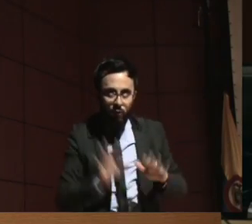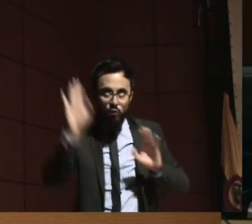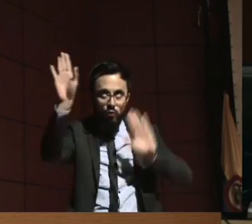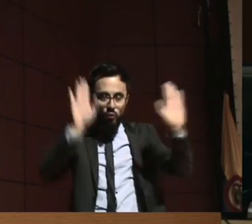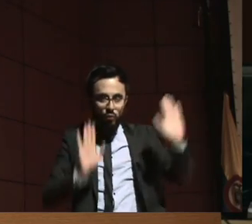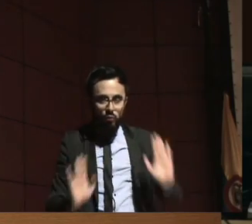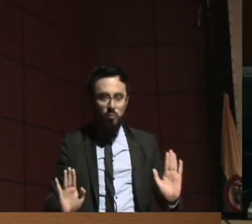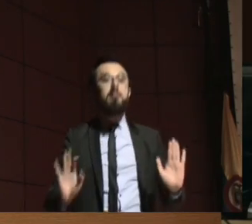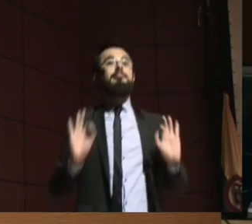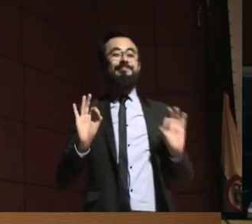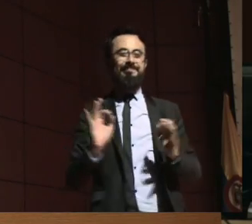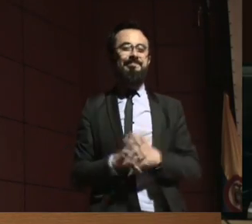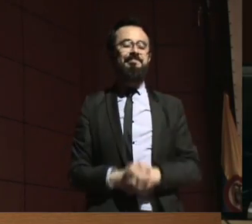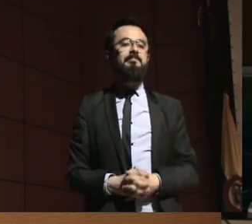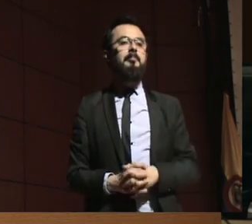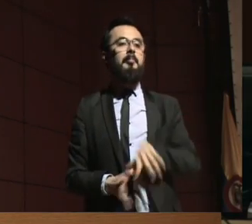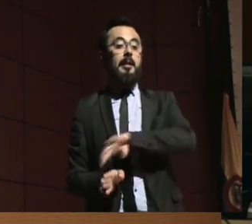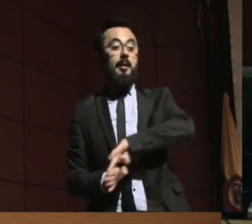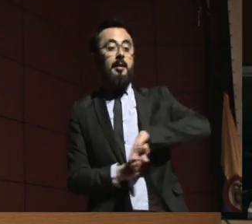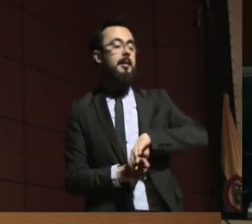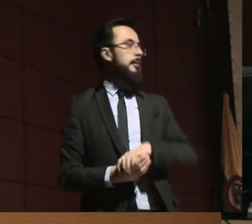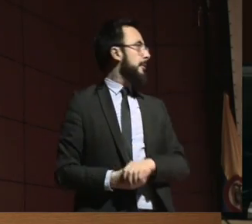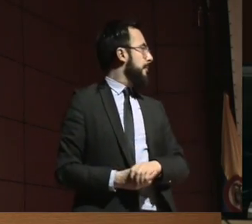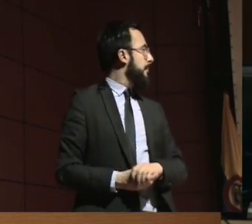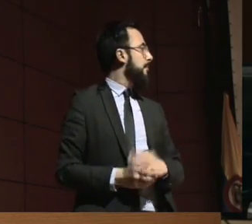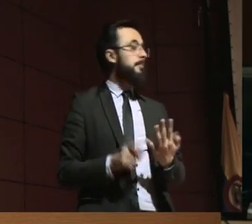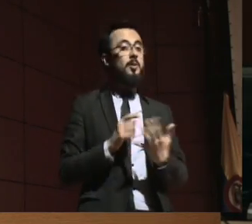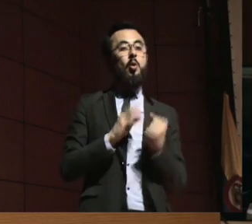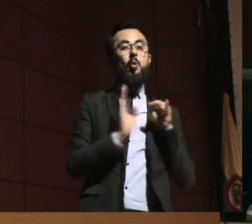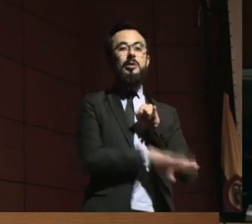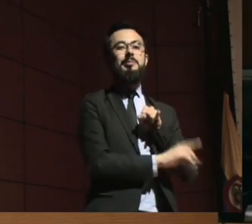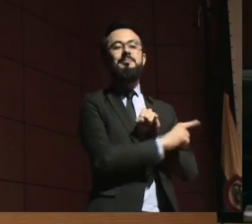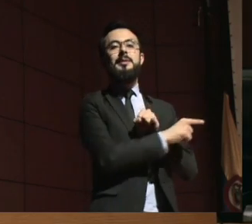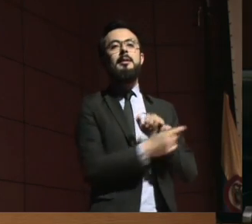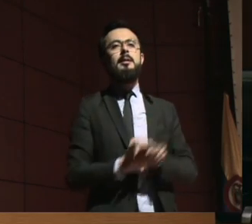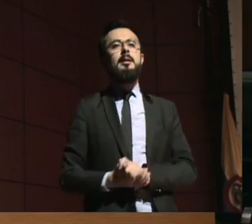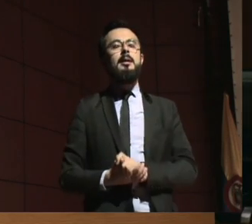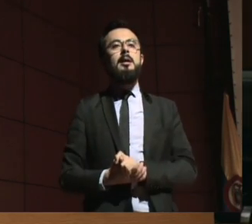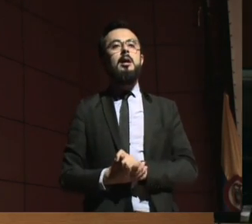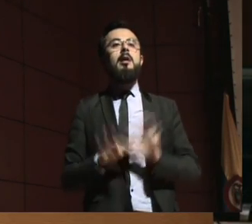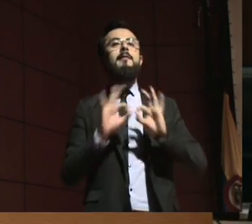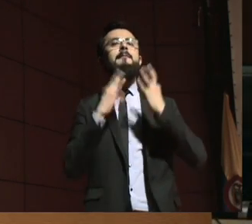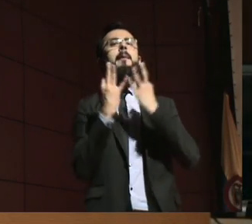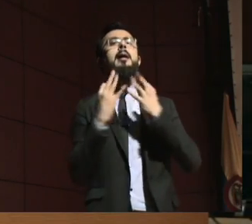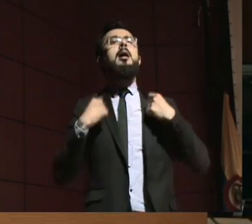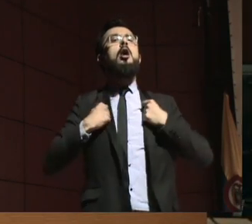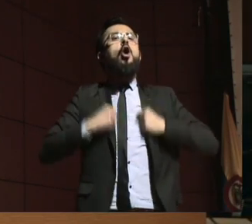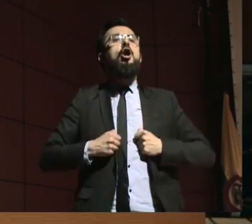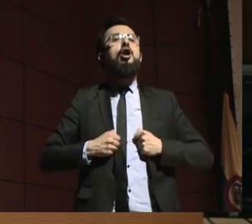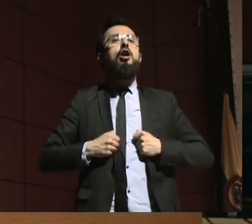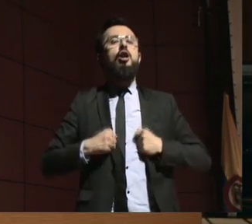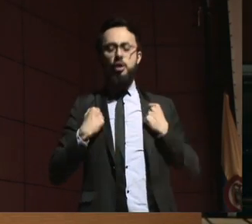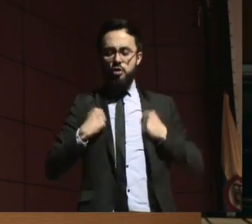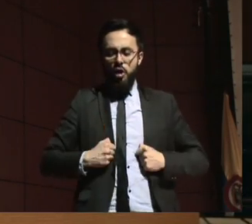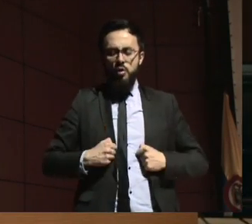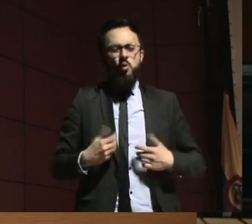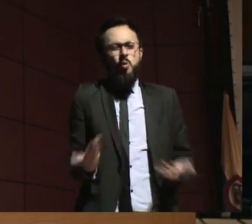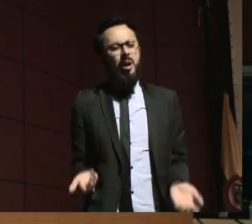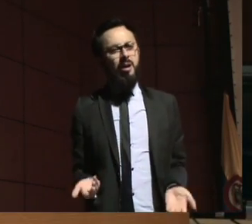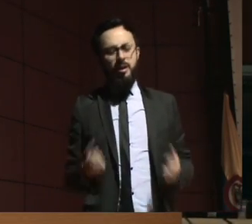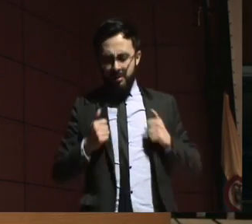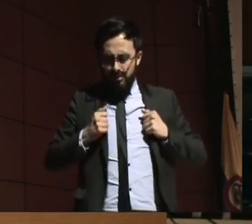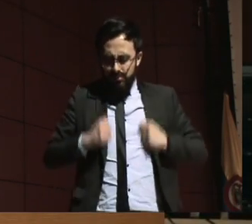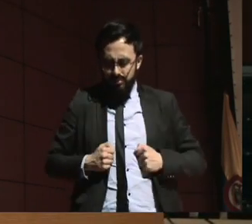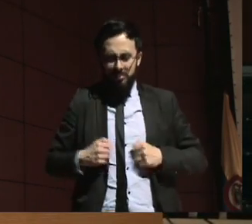Bueno, yo, la pregunta sobre cuál es el papel de las familias cuando, por lo que yo les mostraba,